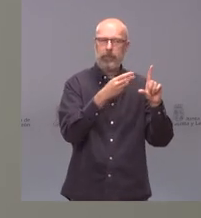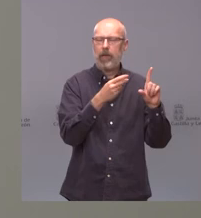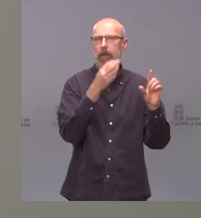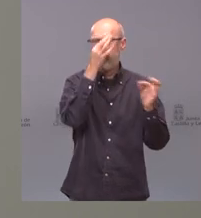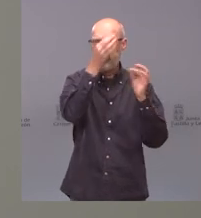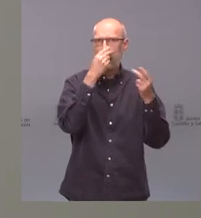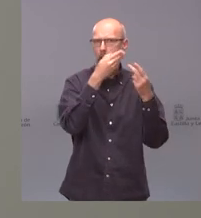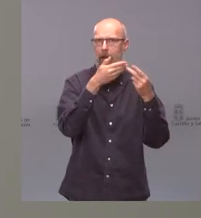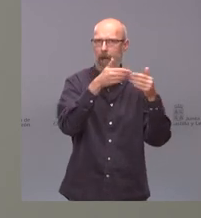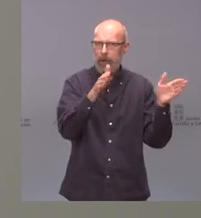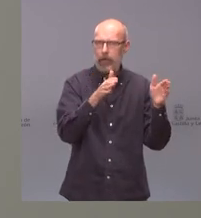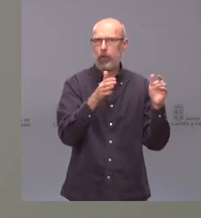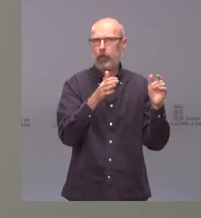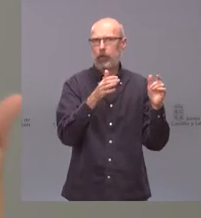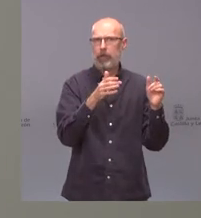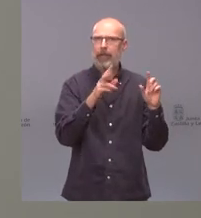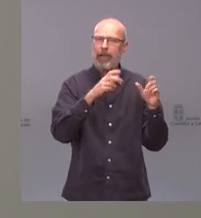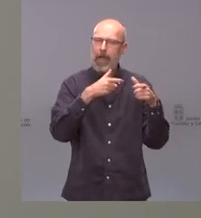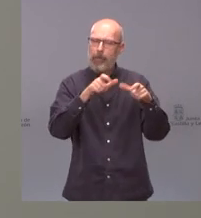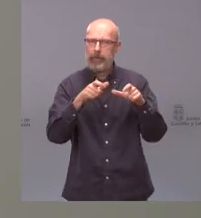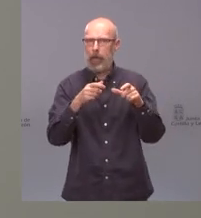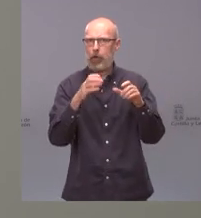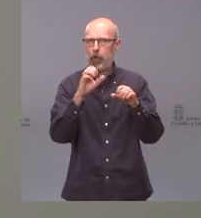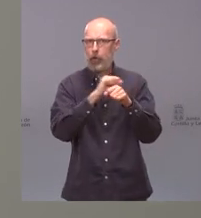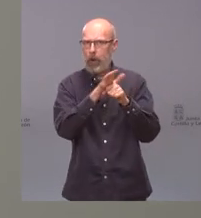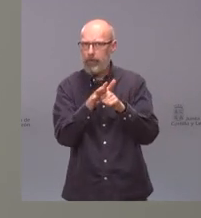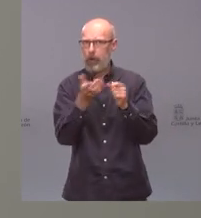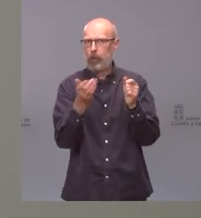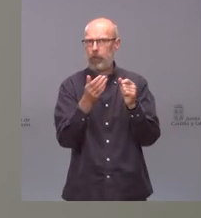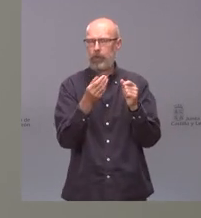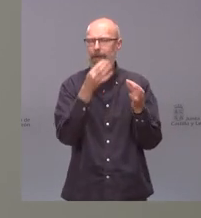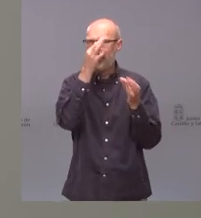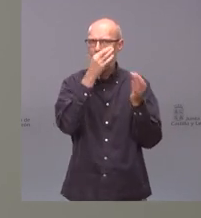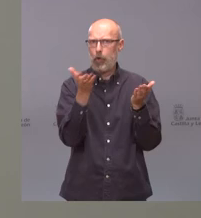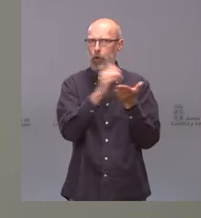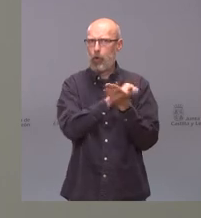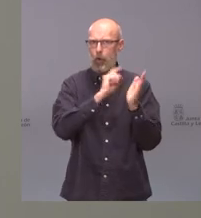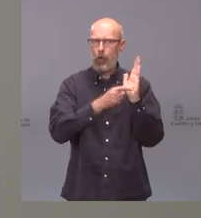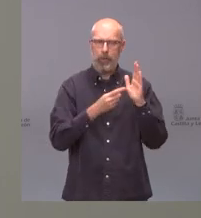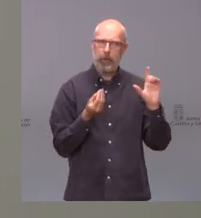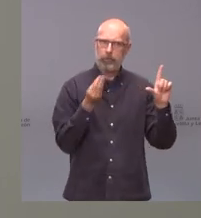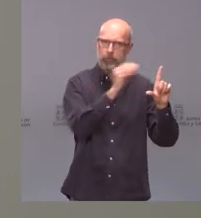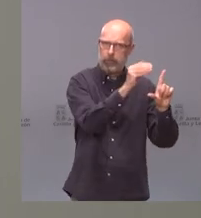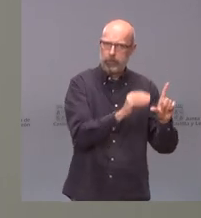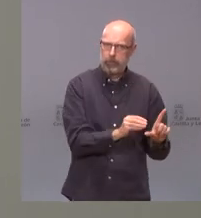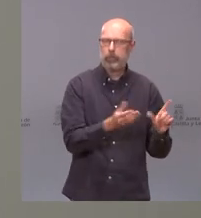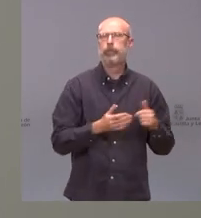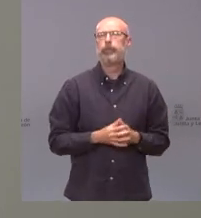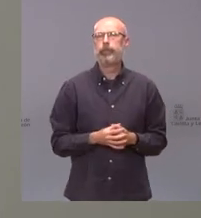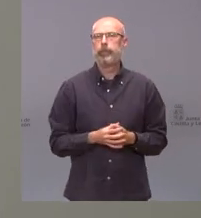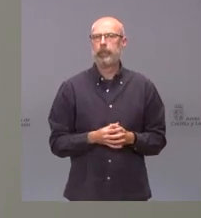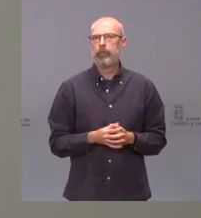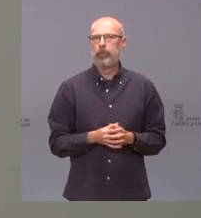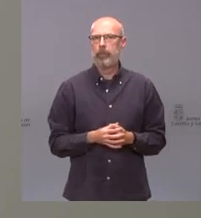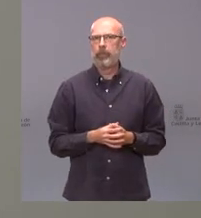como en la parte de coronavirus de residencia de la parte que corresponde a la consejería de familia en la web están